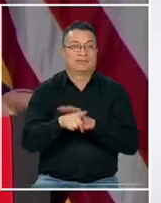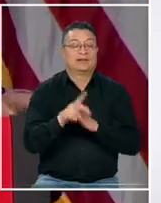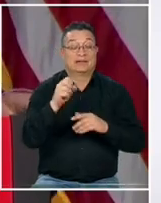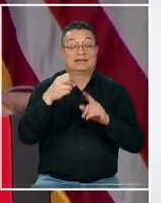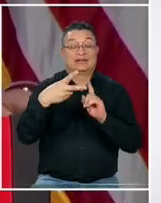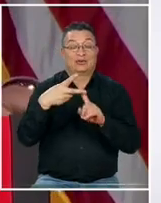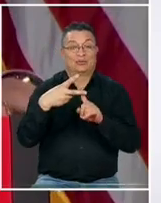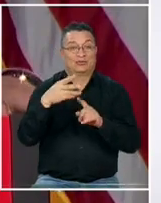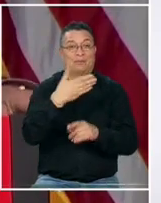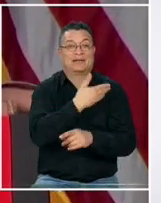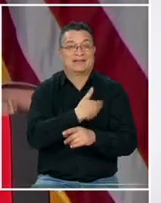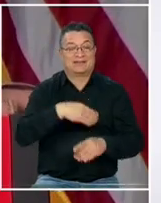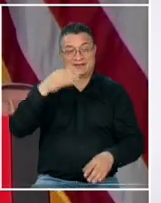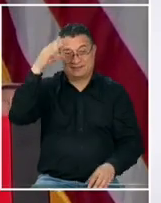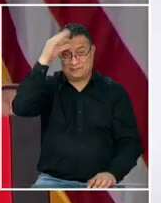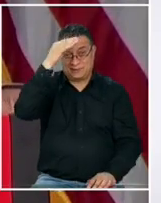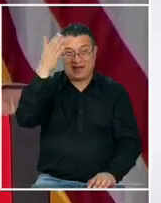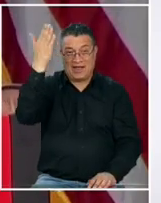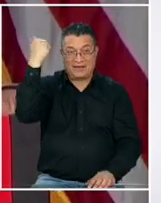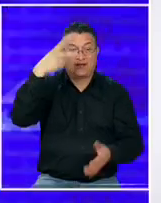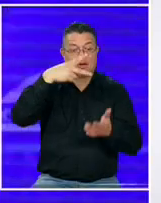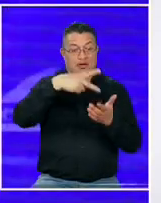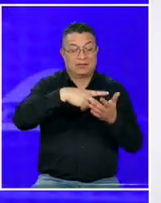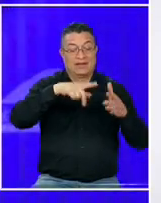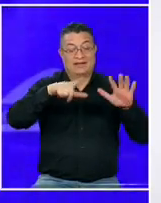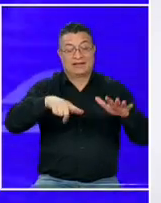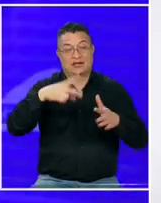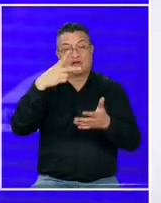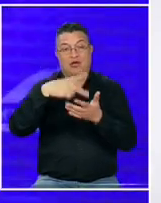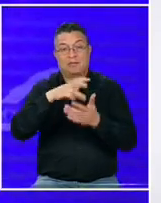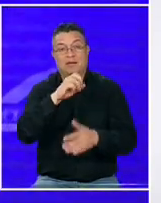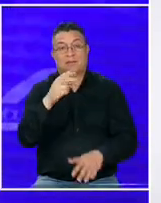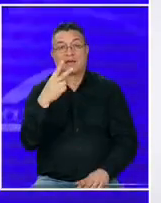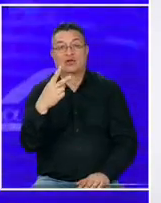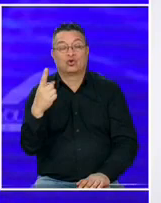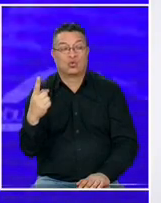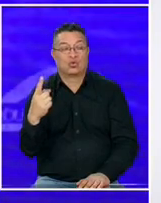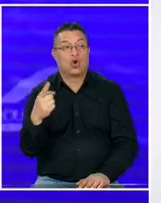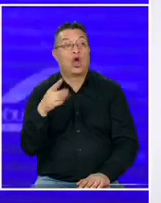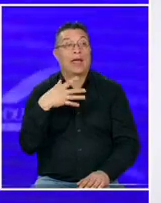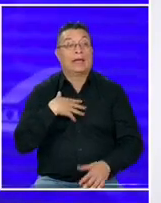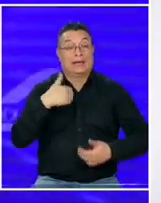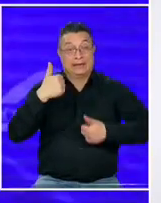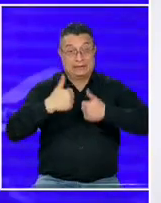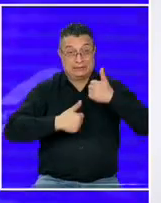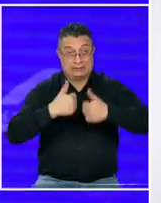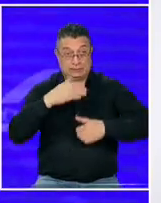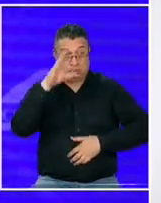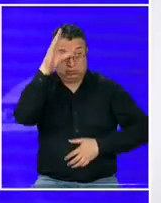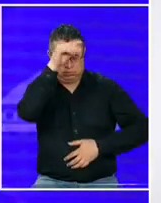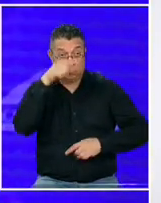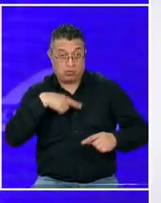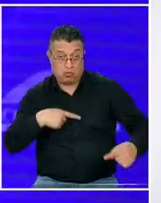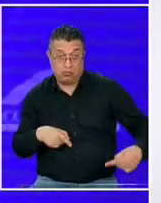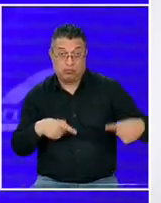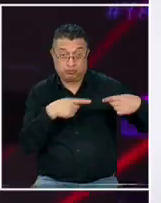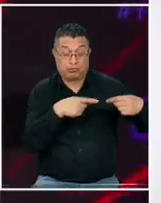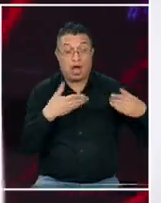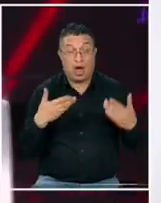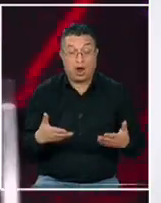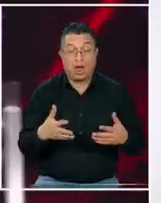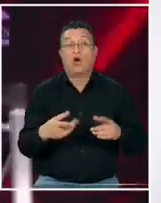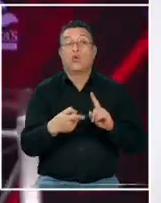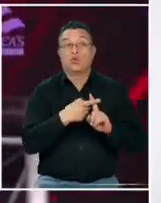vicepresidente de Donald Trump durante el periodo de 2017 a 2021 y le quiere competir al propio Donald Trump es un desafío